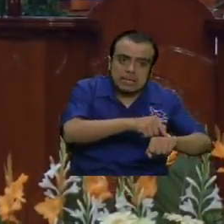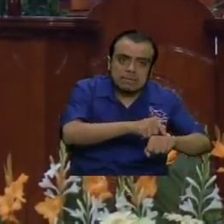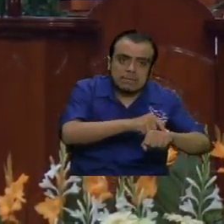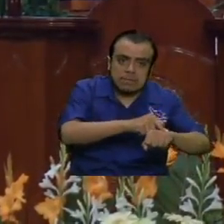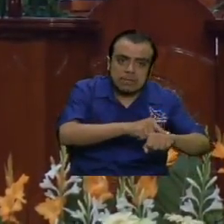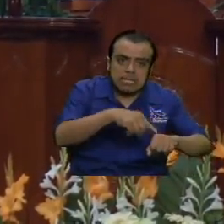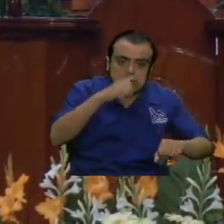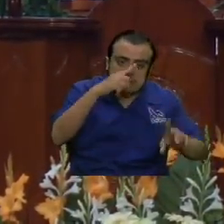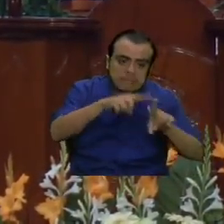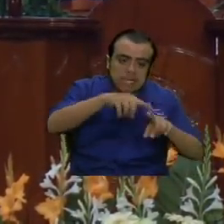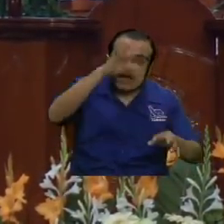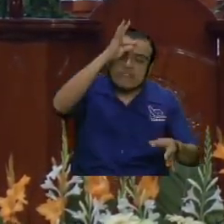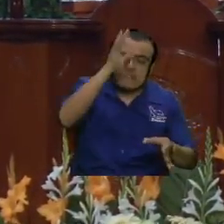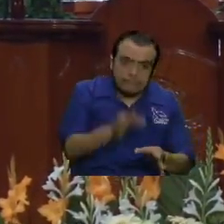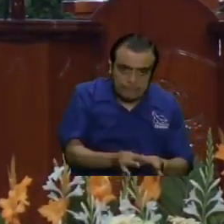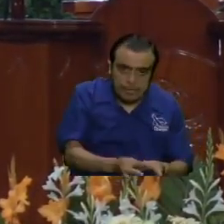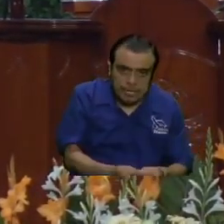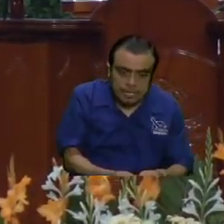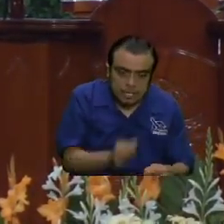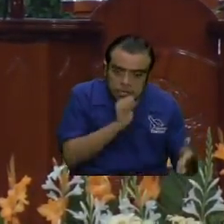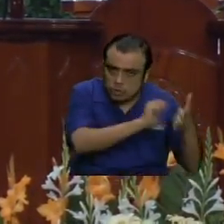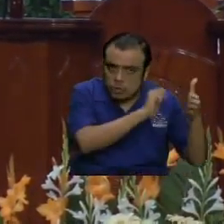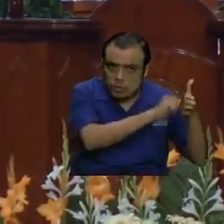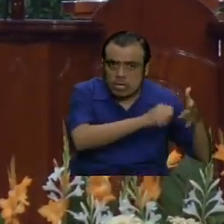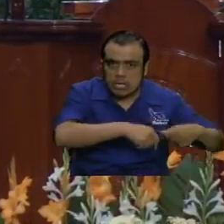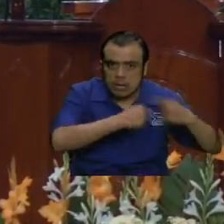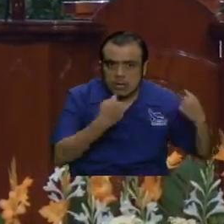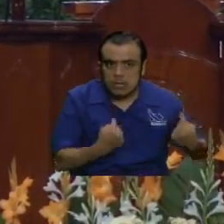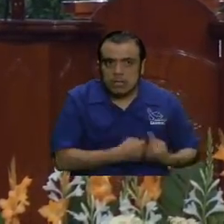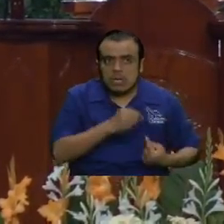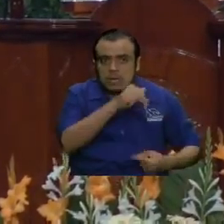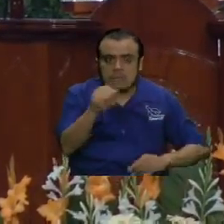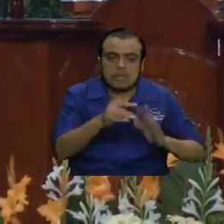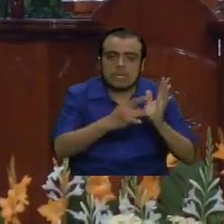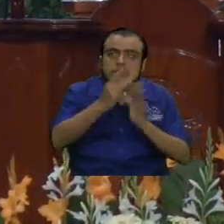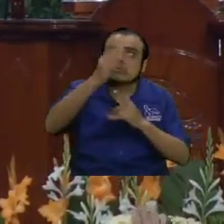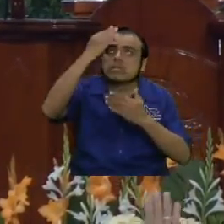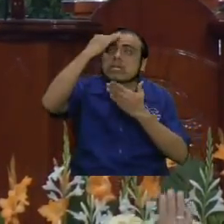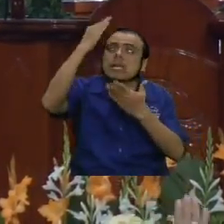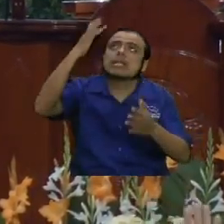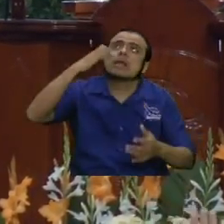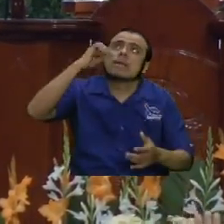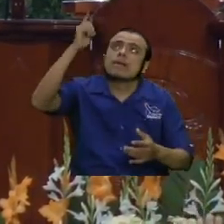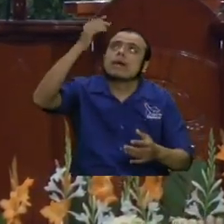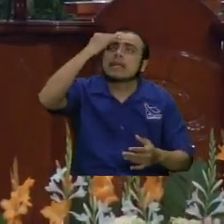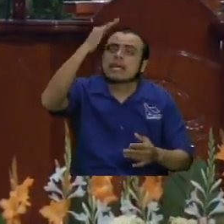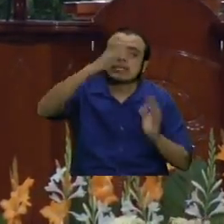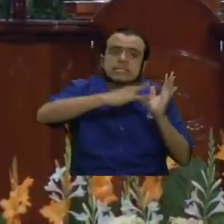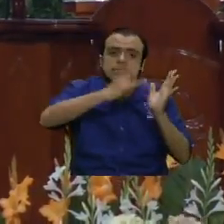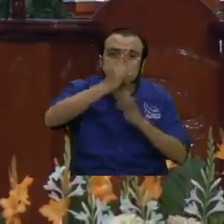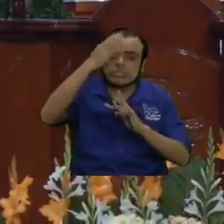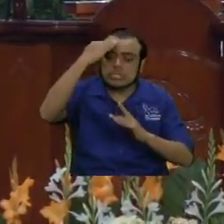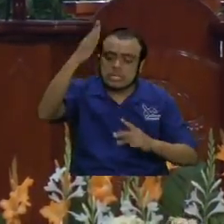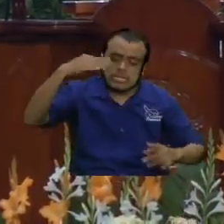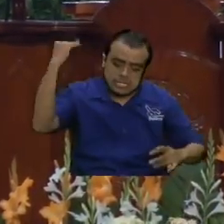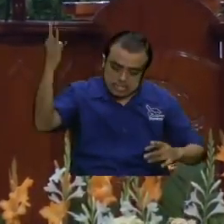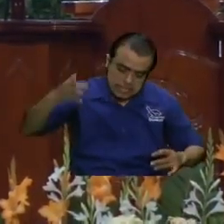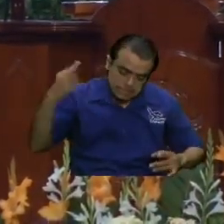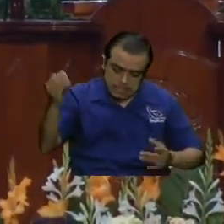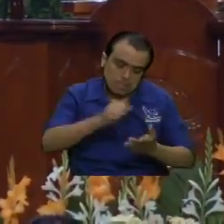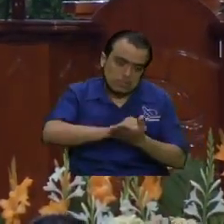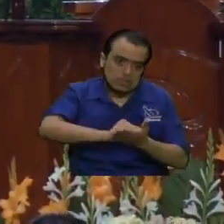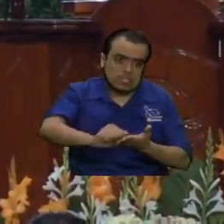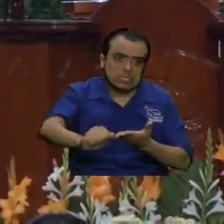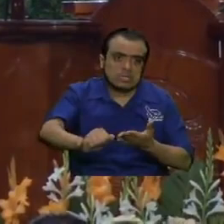toca su corazón en el nombre de Jesús gracias Padre gracias Hijo y gracias Espíritu Santo